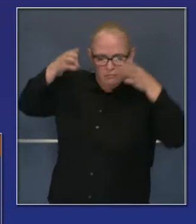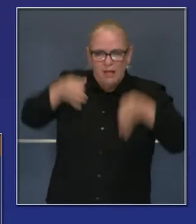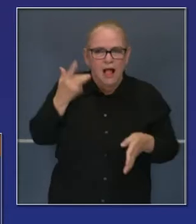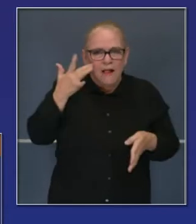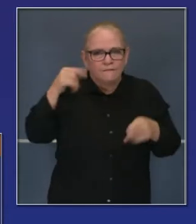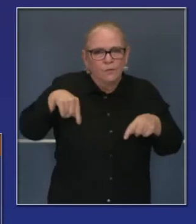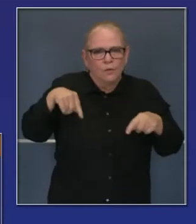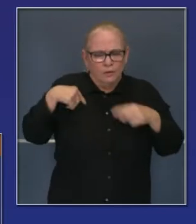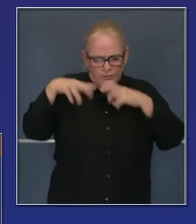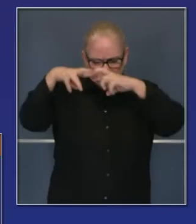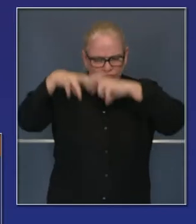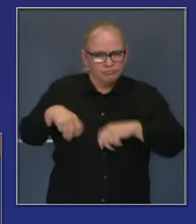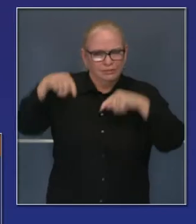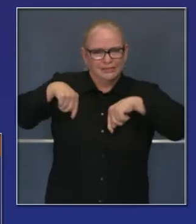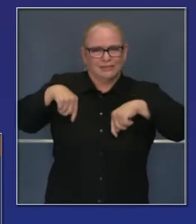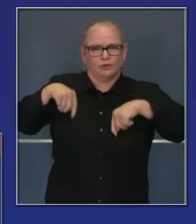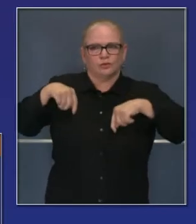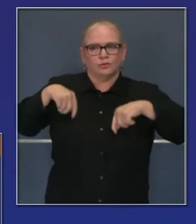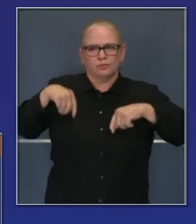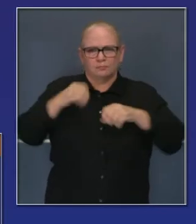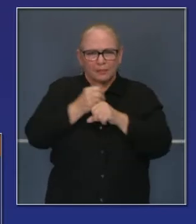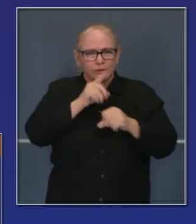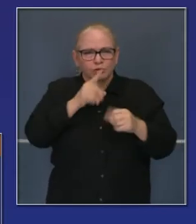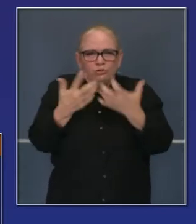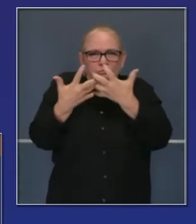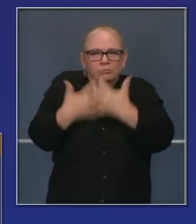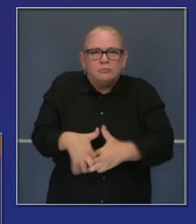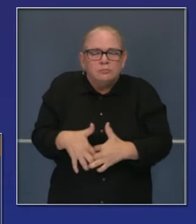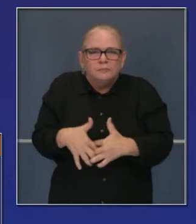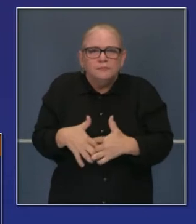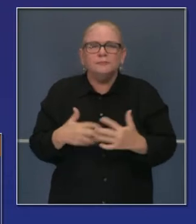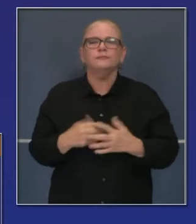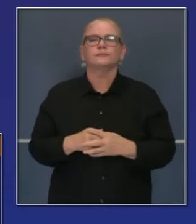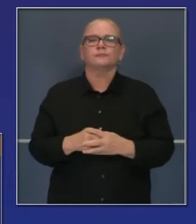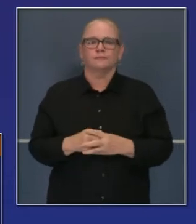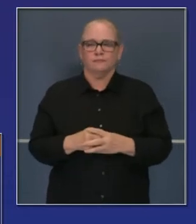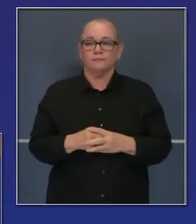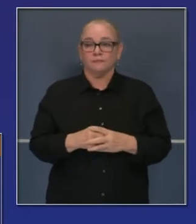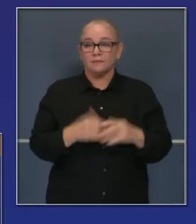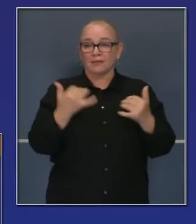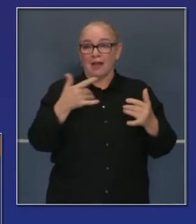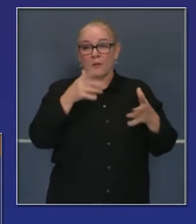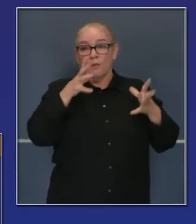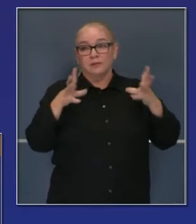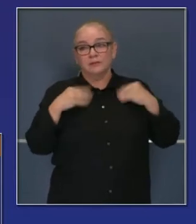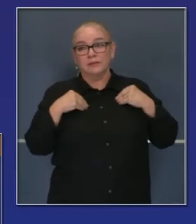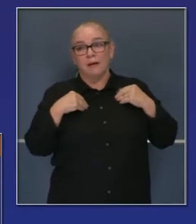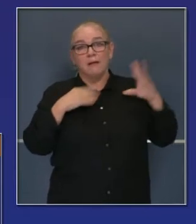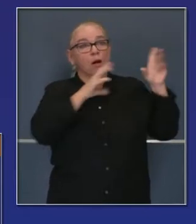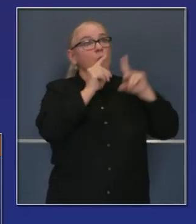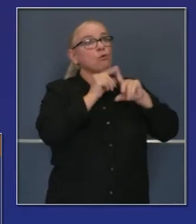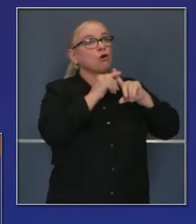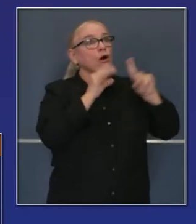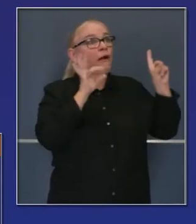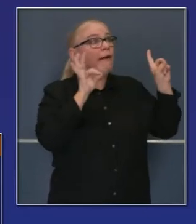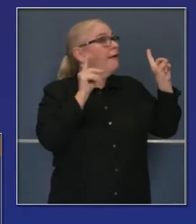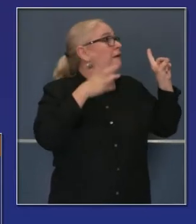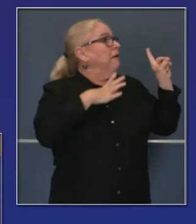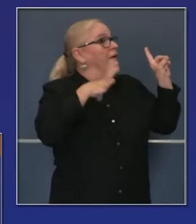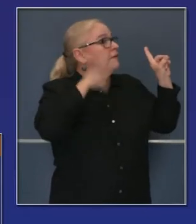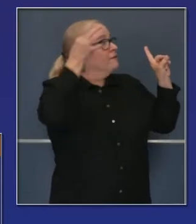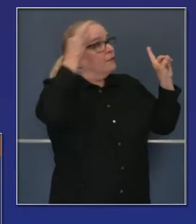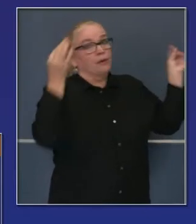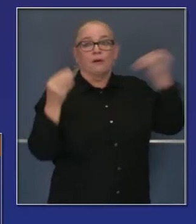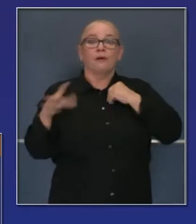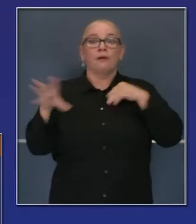estas vacunas aprobadas por la FDA. Las preguntas que tenemos es si usted va a tomar la palabra de alguien en cuanto a la vacuna. Por supuesto que no